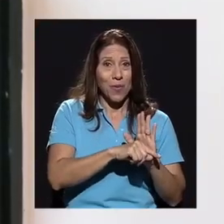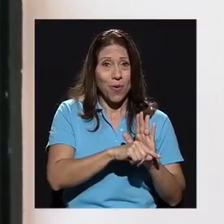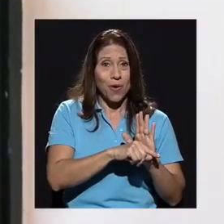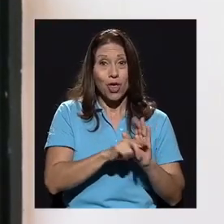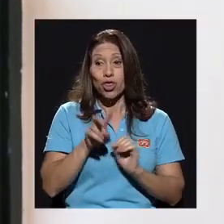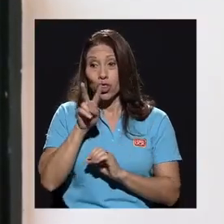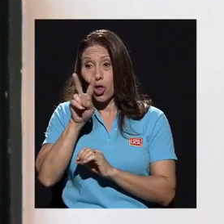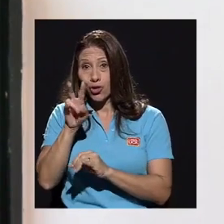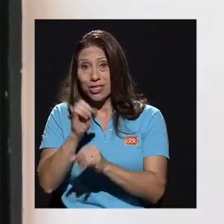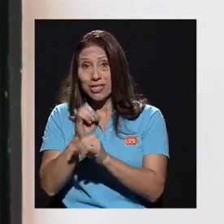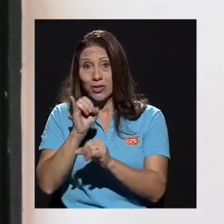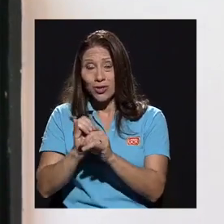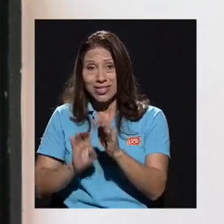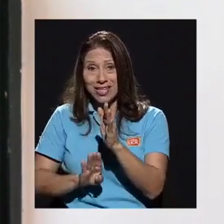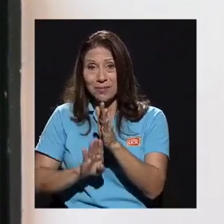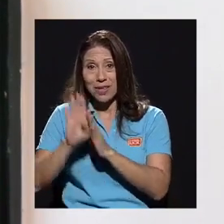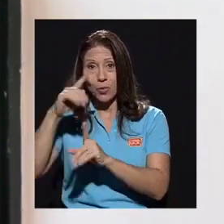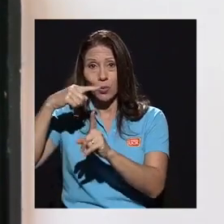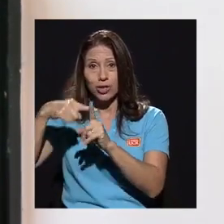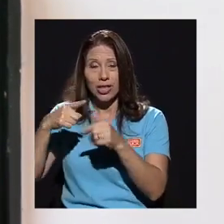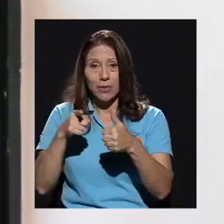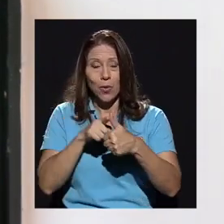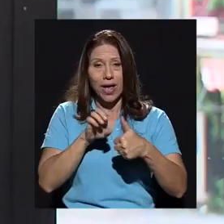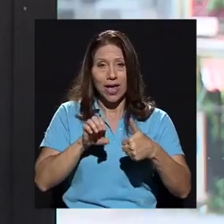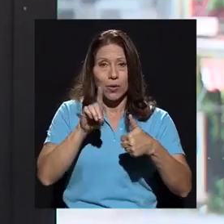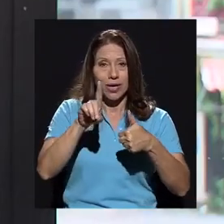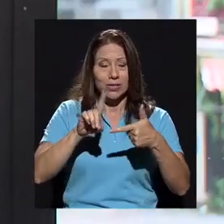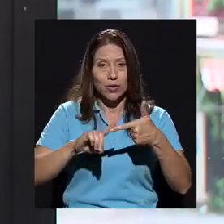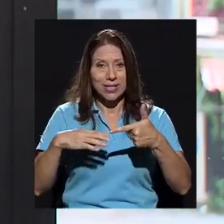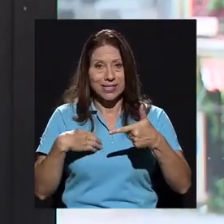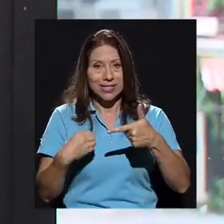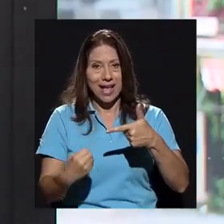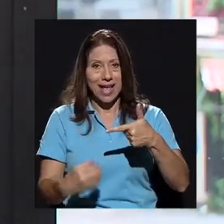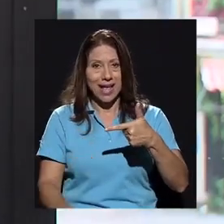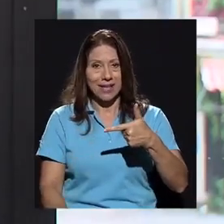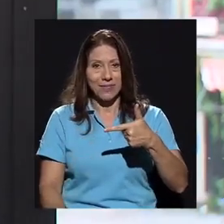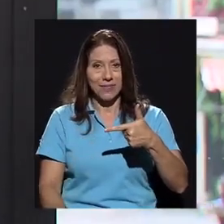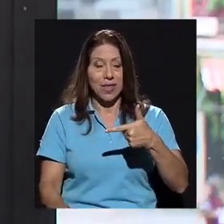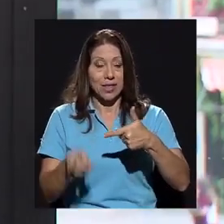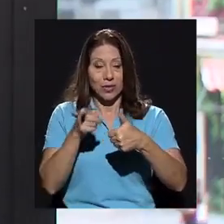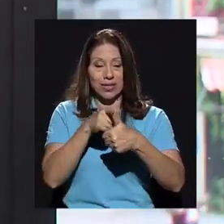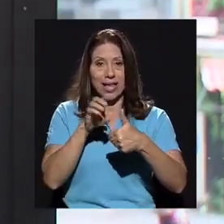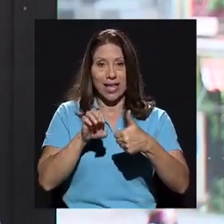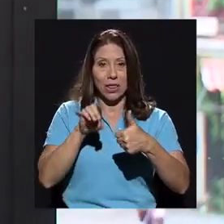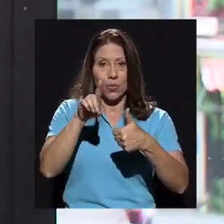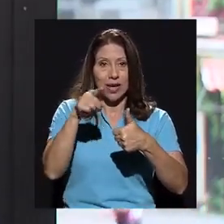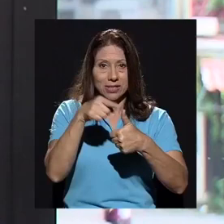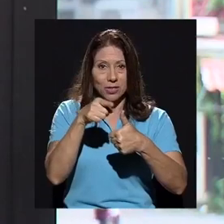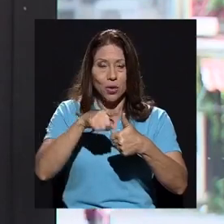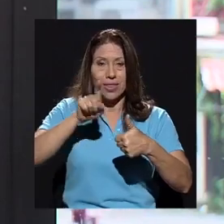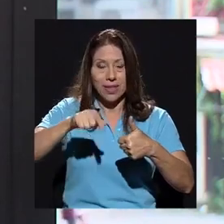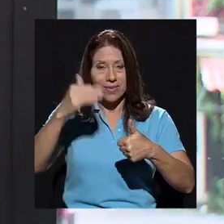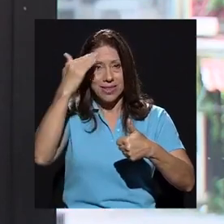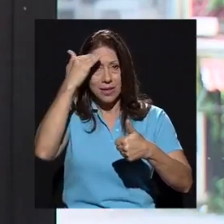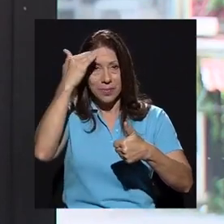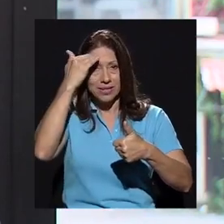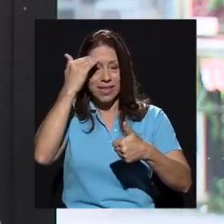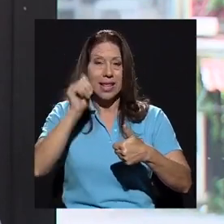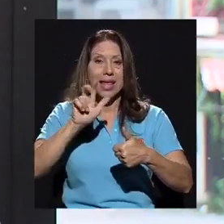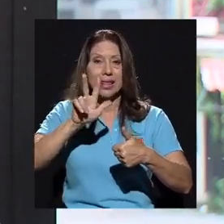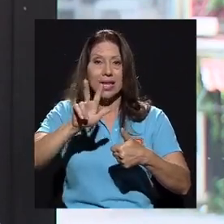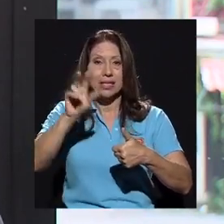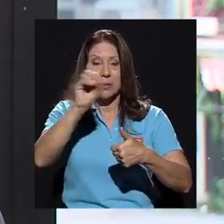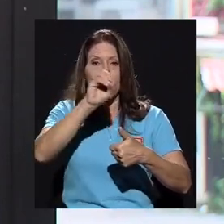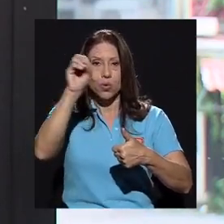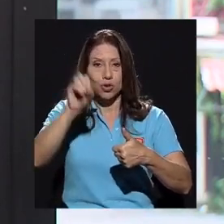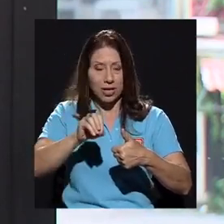positivo es el sector educación y el sector salud. Entonces, dentro del sector educación hay que tener presente de que un